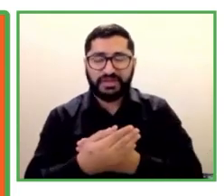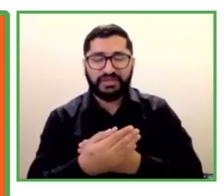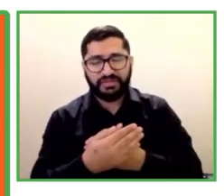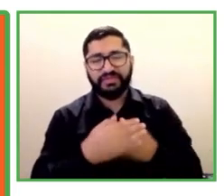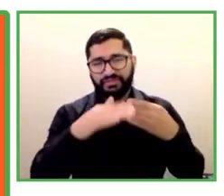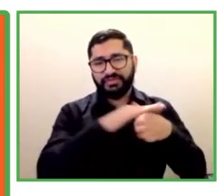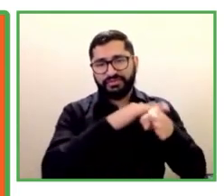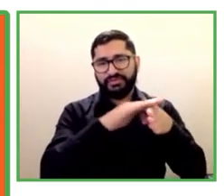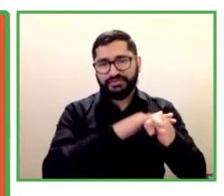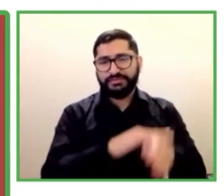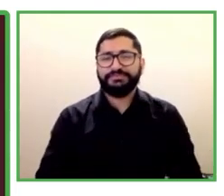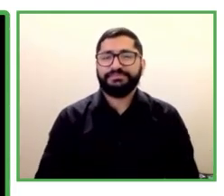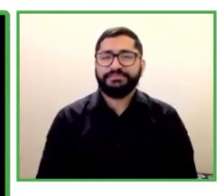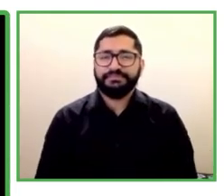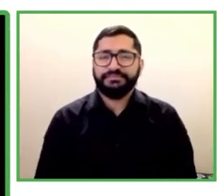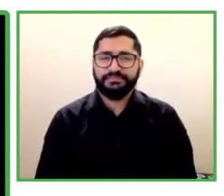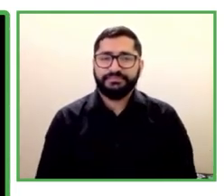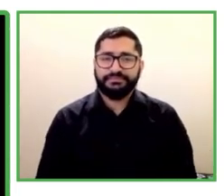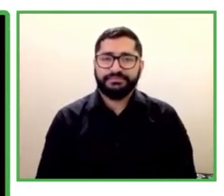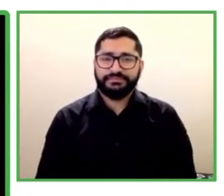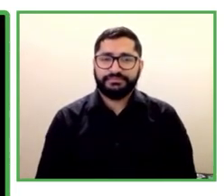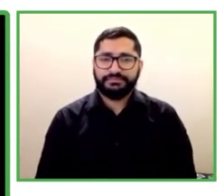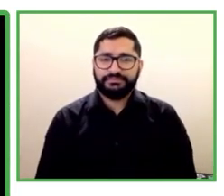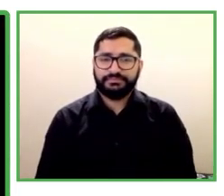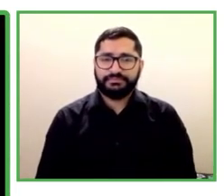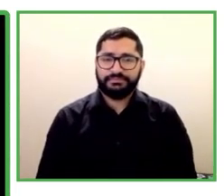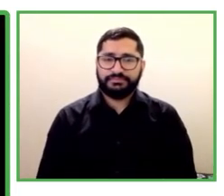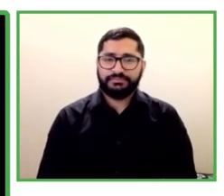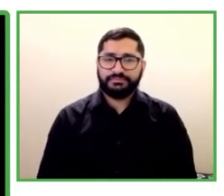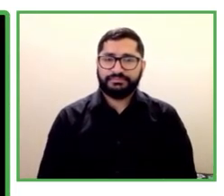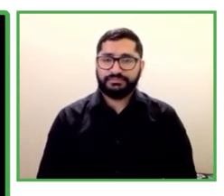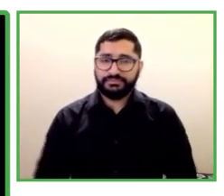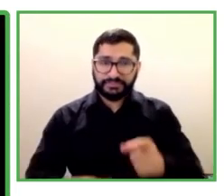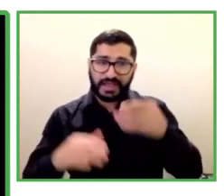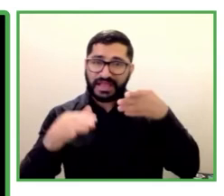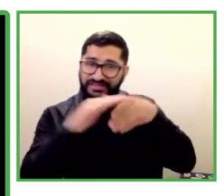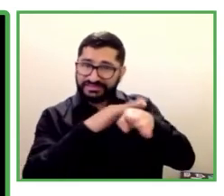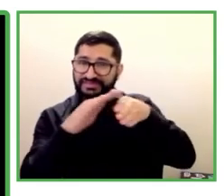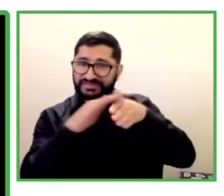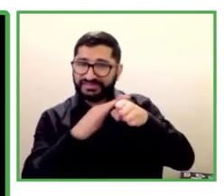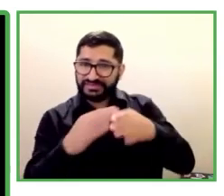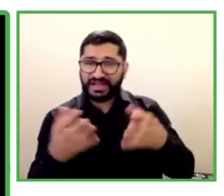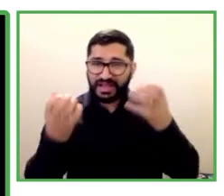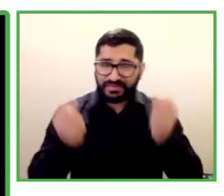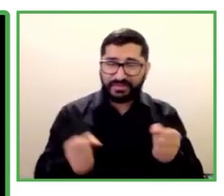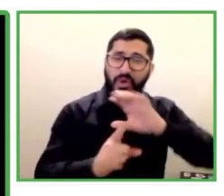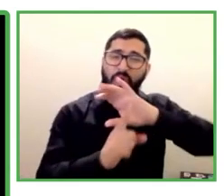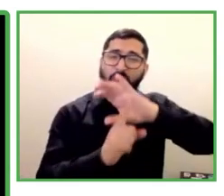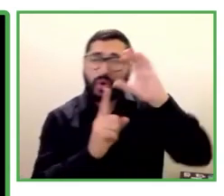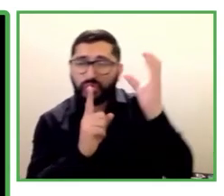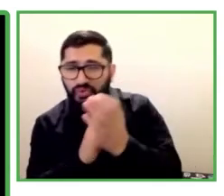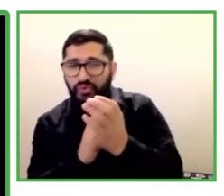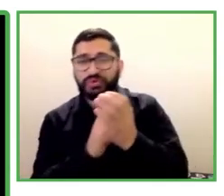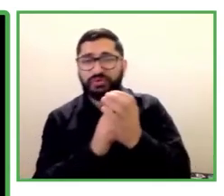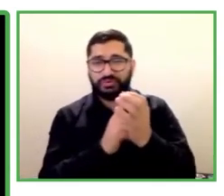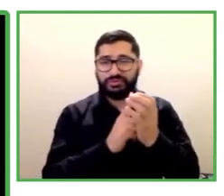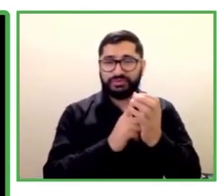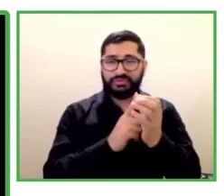La accesibilidad ha llegado a la cultura Vemka, la primera